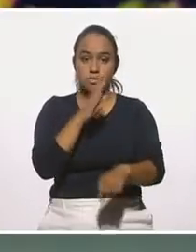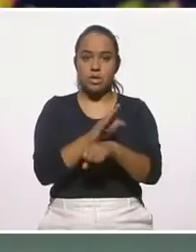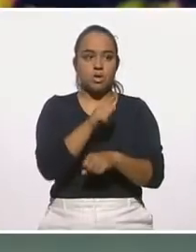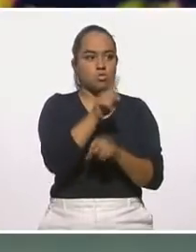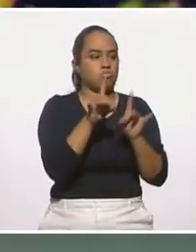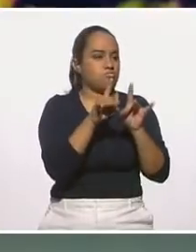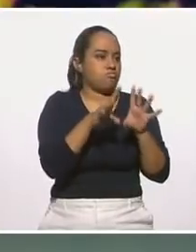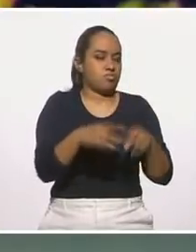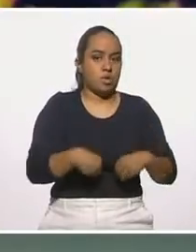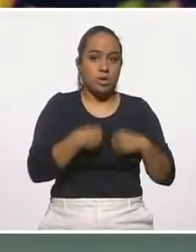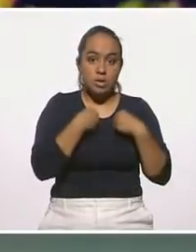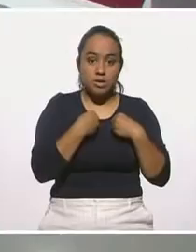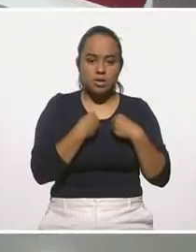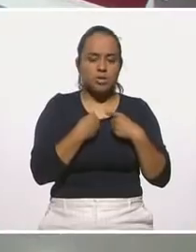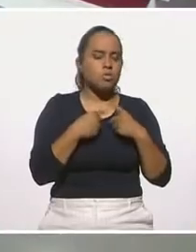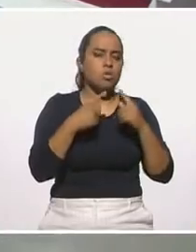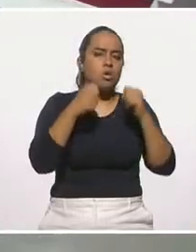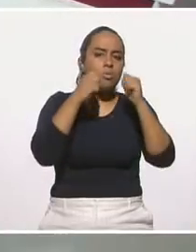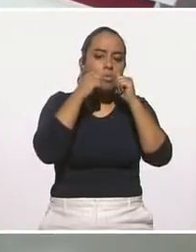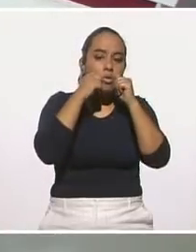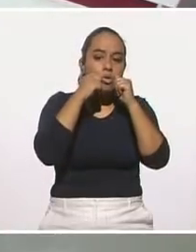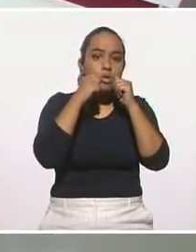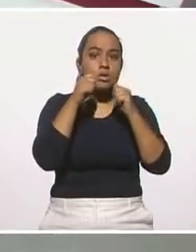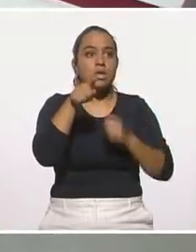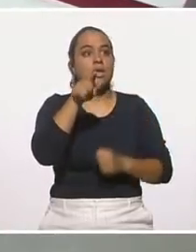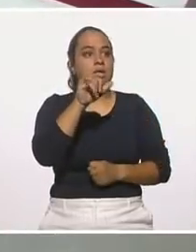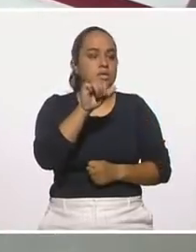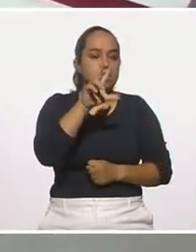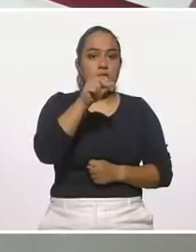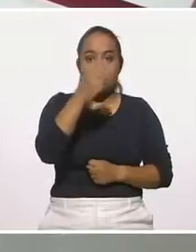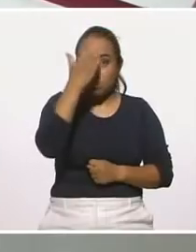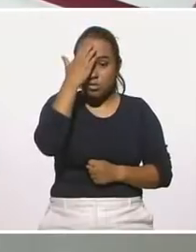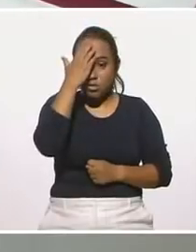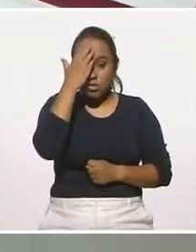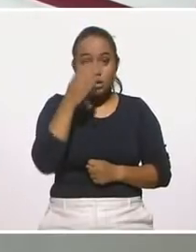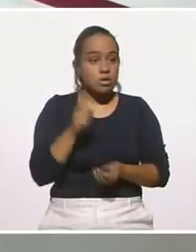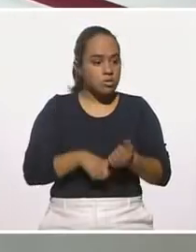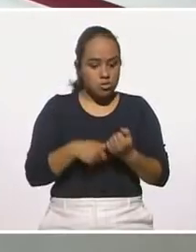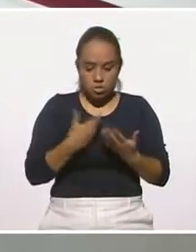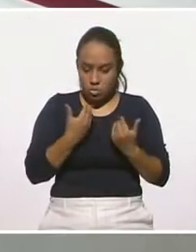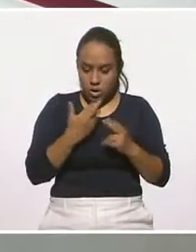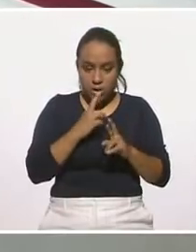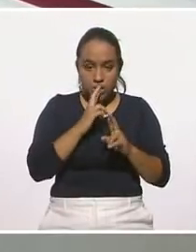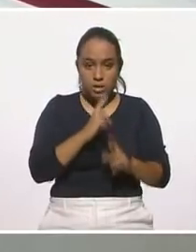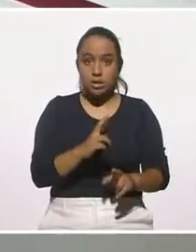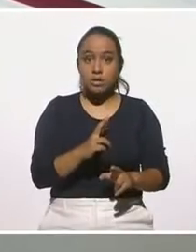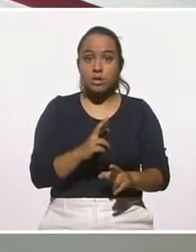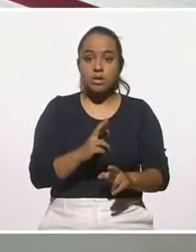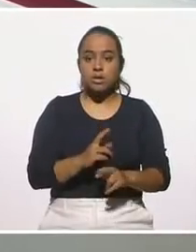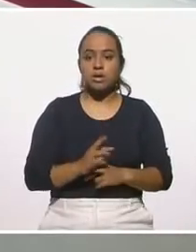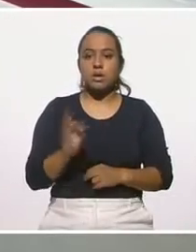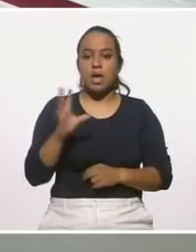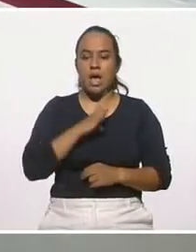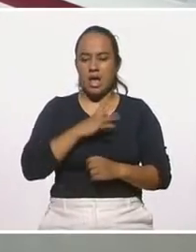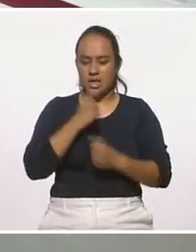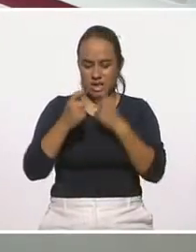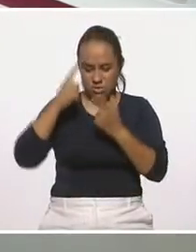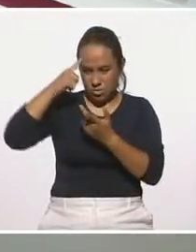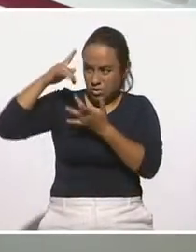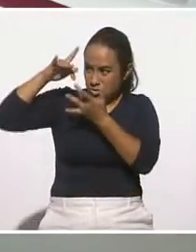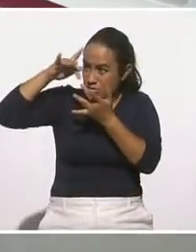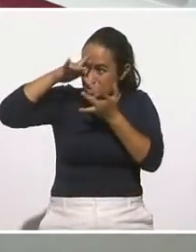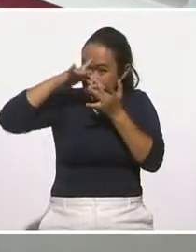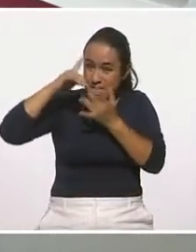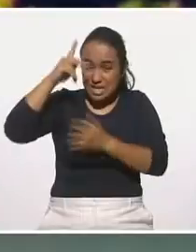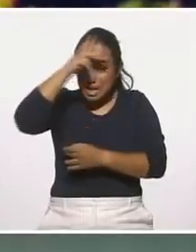viviendo, y determinantemente lo que alcanzas y lo que conoces no te muestra respuestas, incluso hay elementos neuropsicológicos, es muy